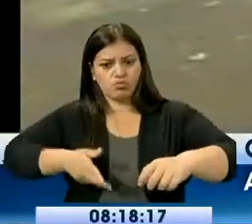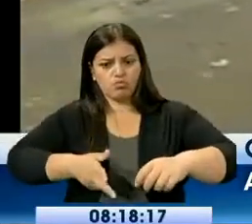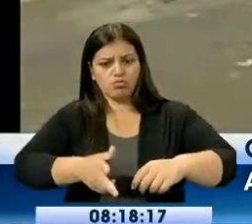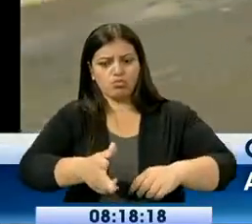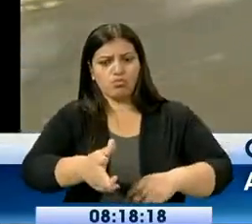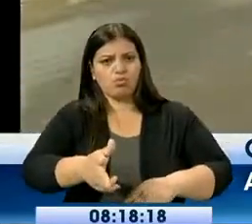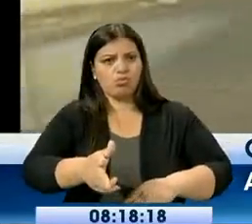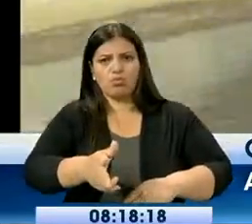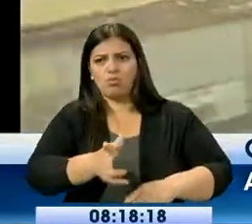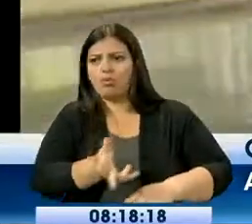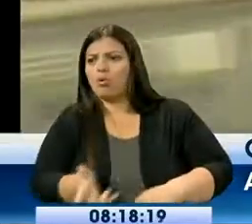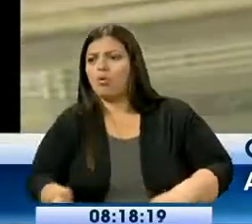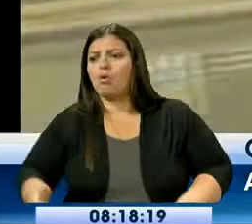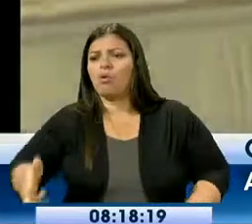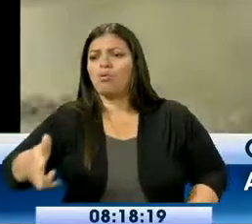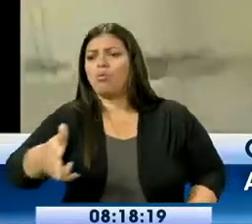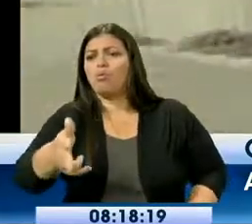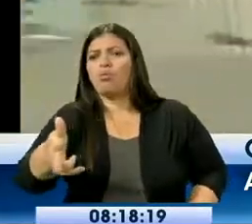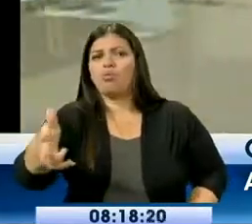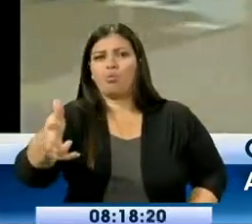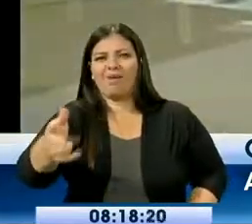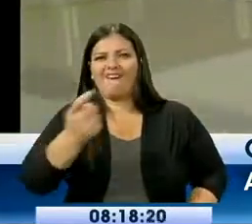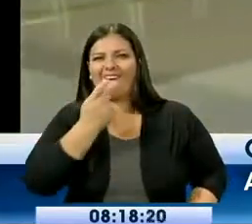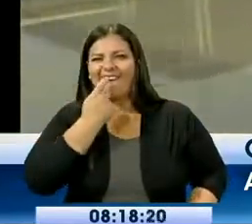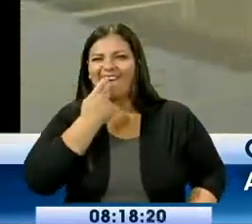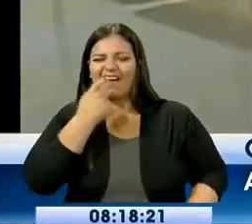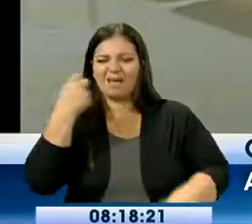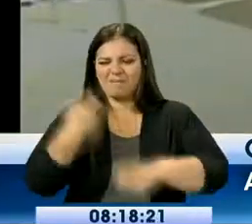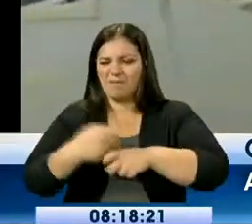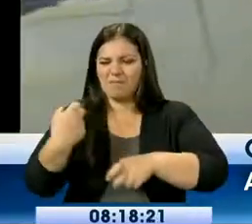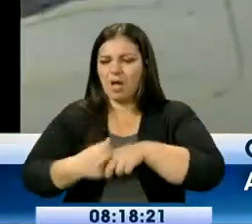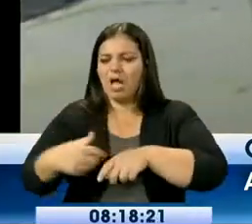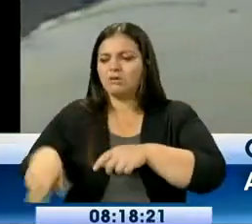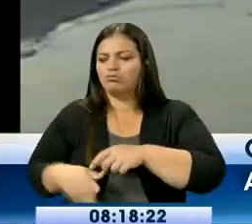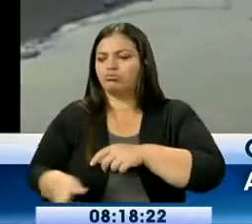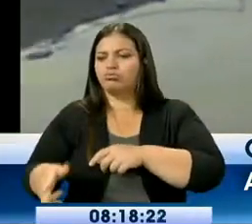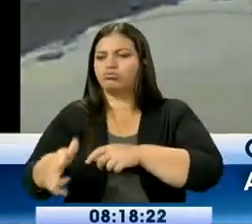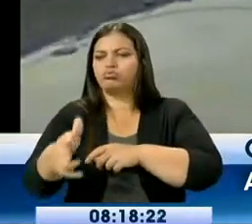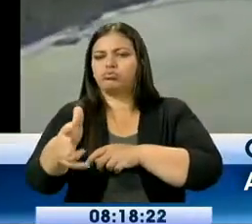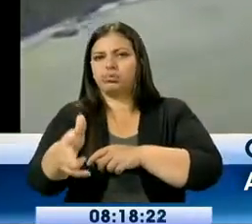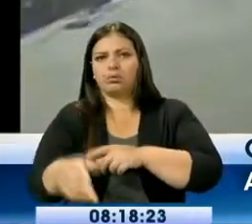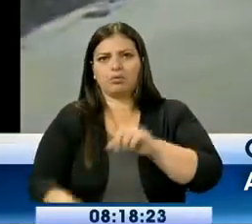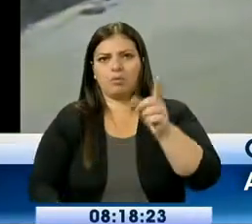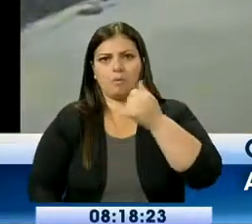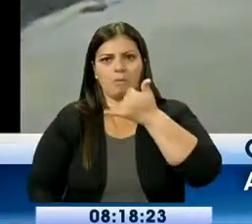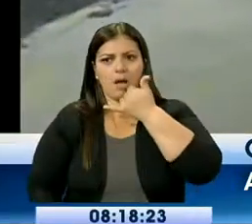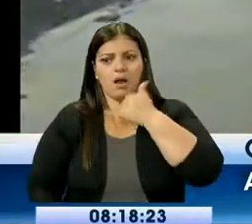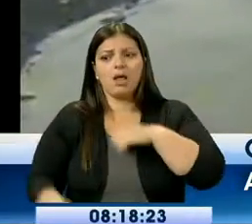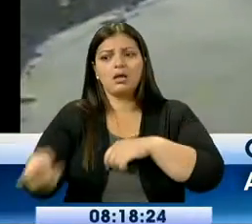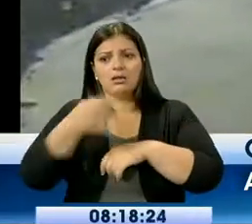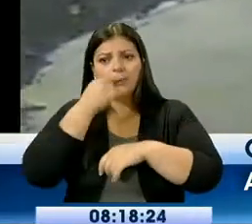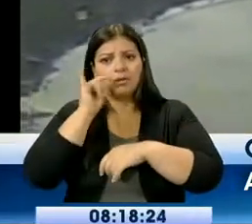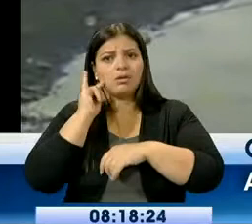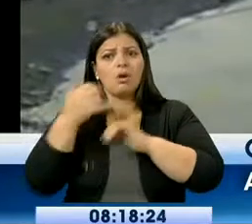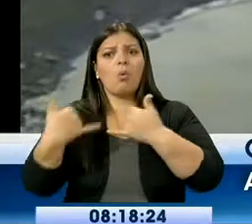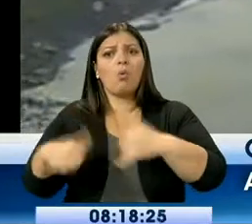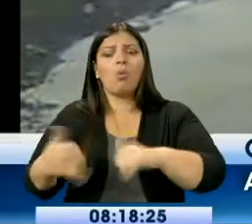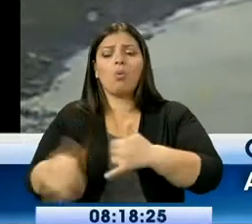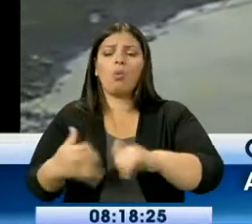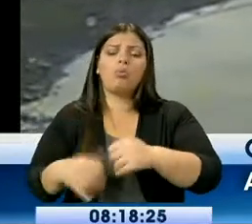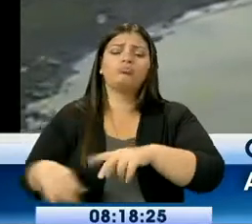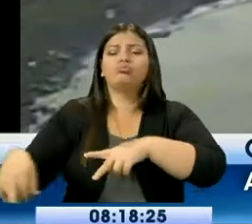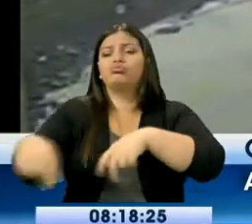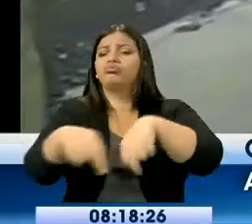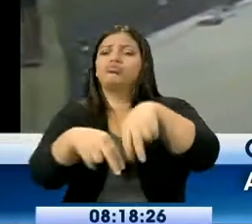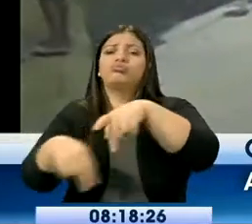Hay muchos niños jugando que a propósito también pueden caer en el agua. Pero, así es, así es. Pero, como siempre he dicho, las bucetas